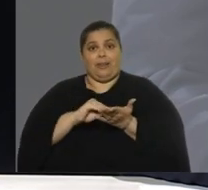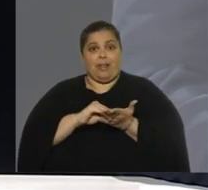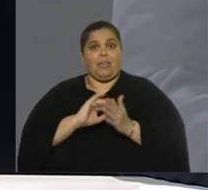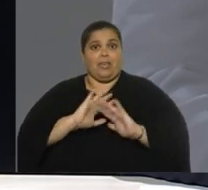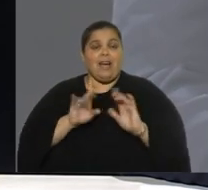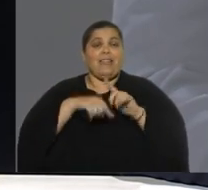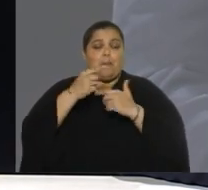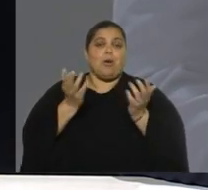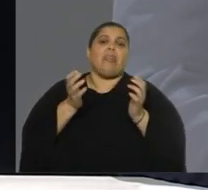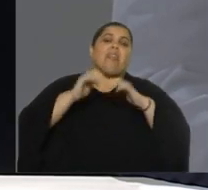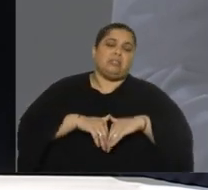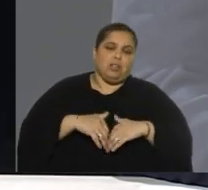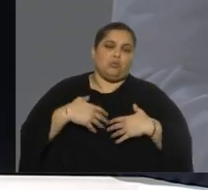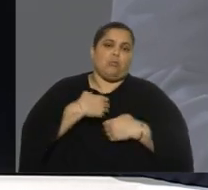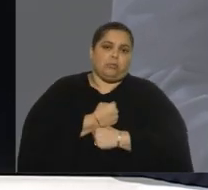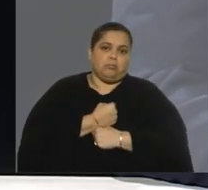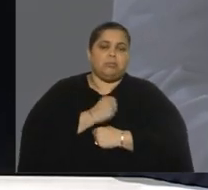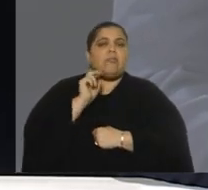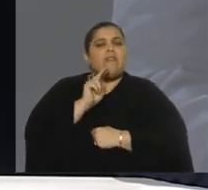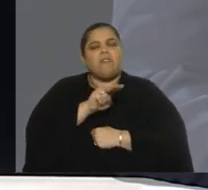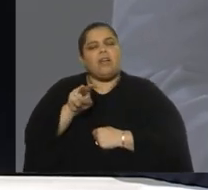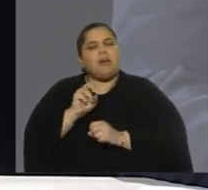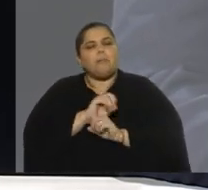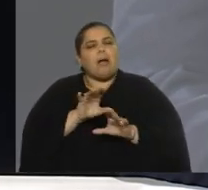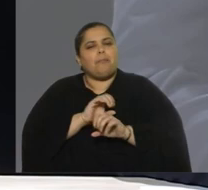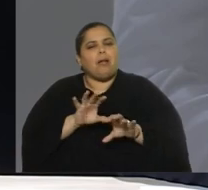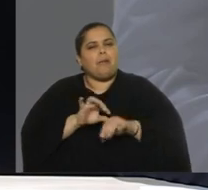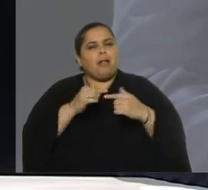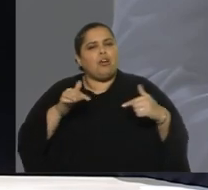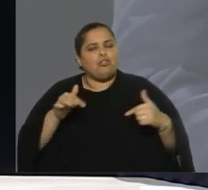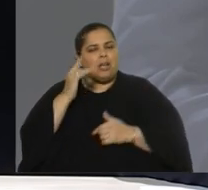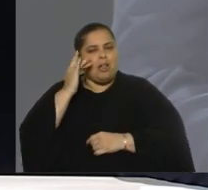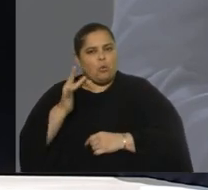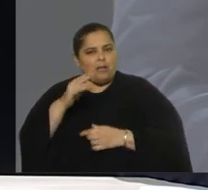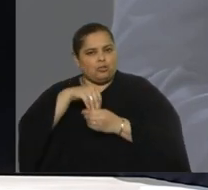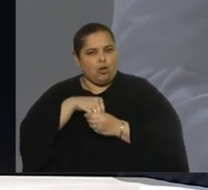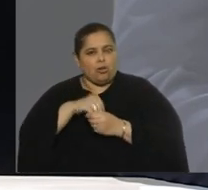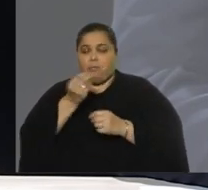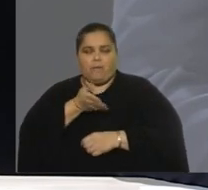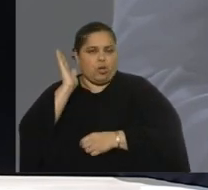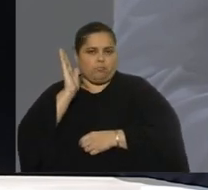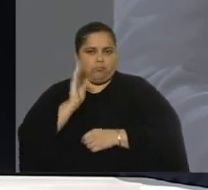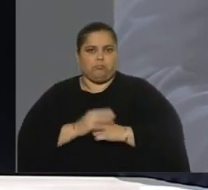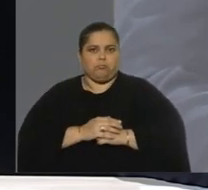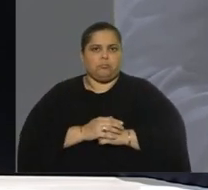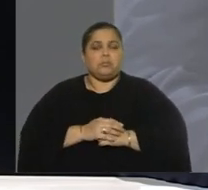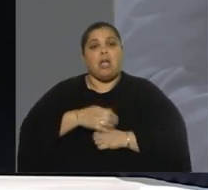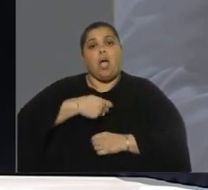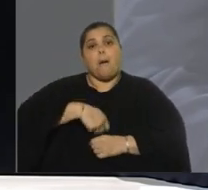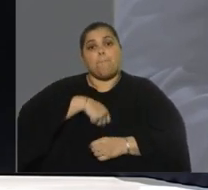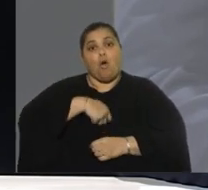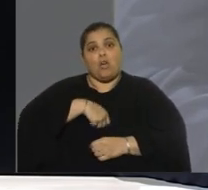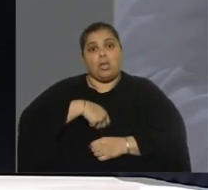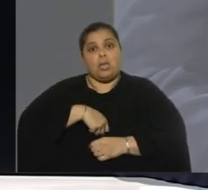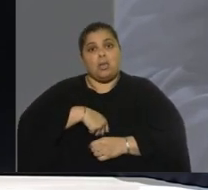gran desilusión otra vez de ver que se estaban haciendo las cosas muy mal en educación, y me fui, Mujica me confirmó